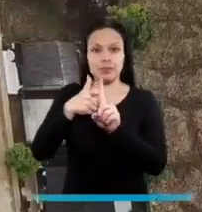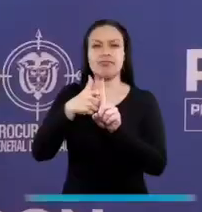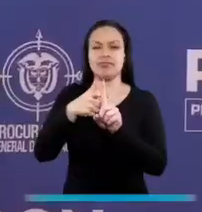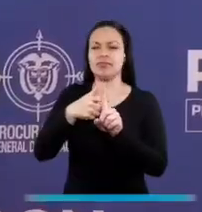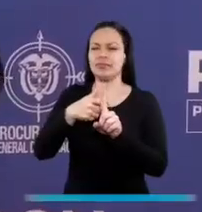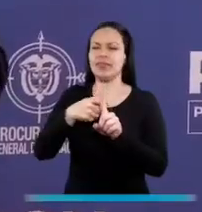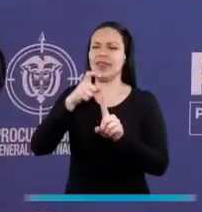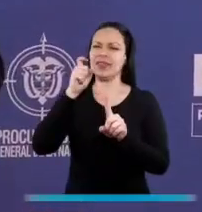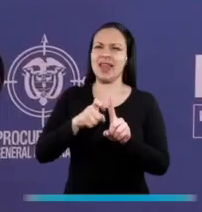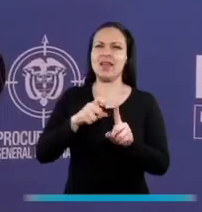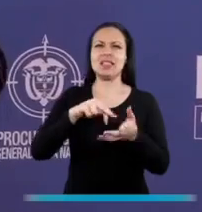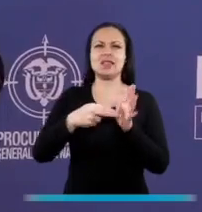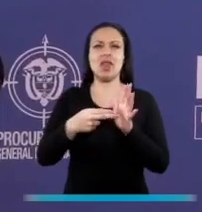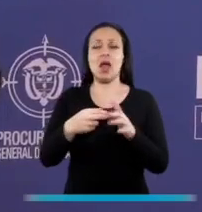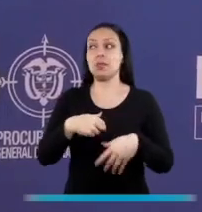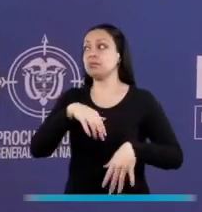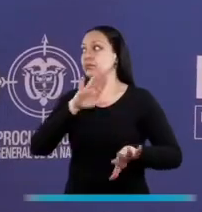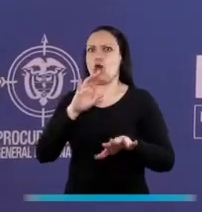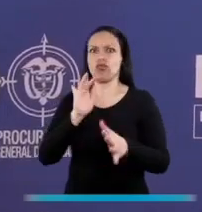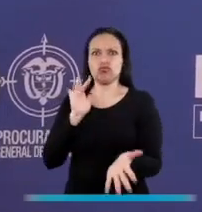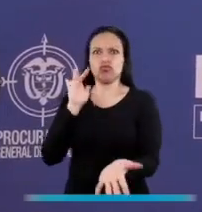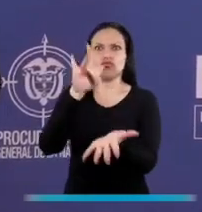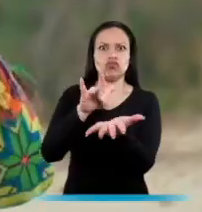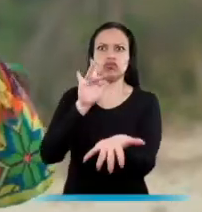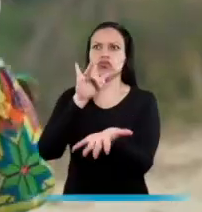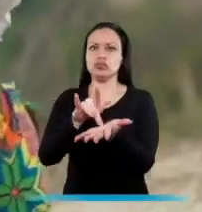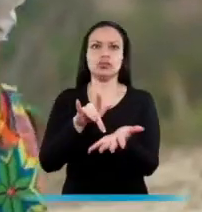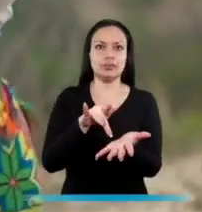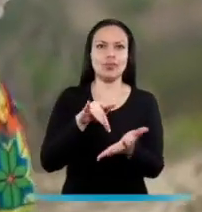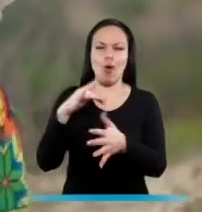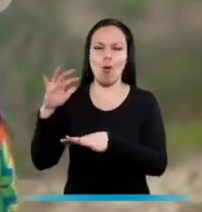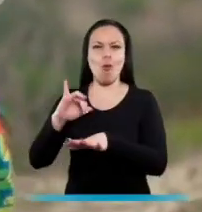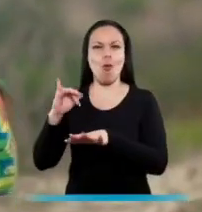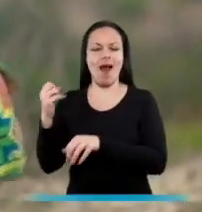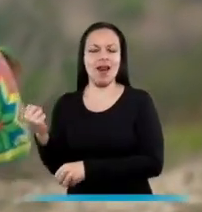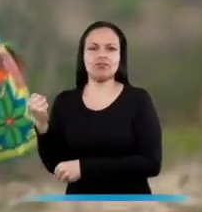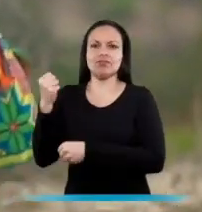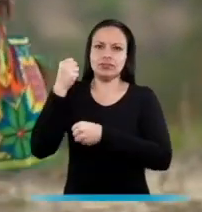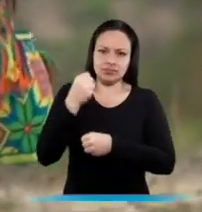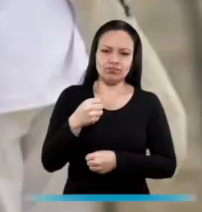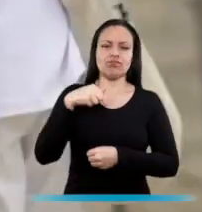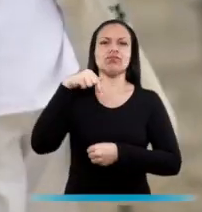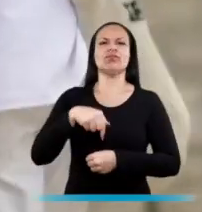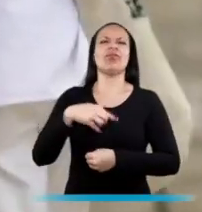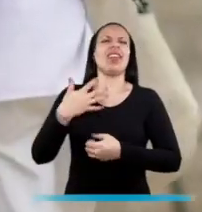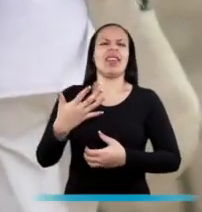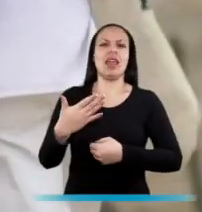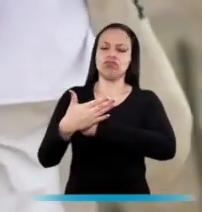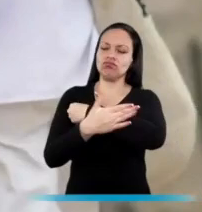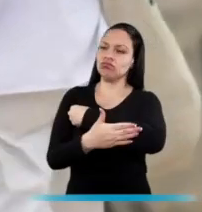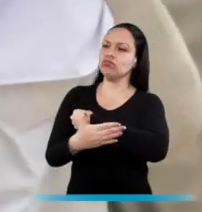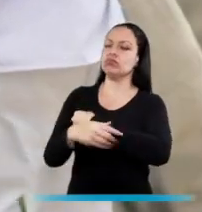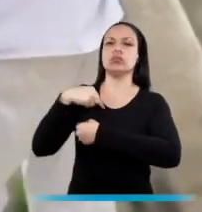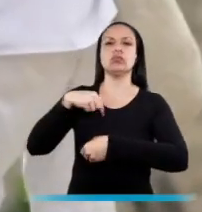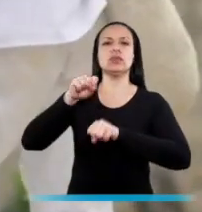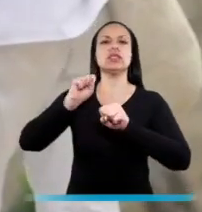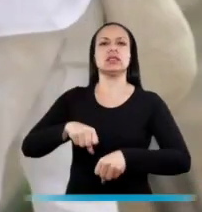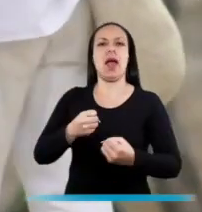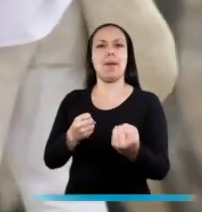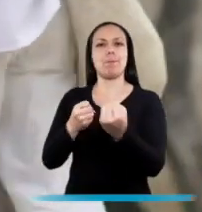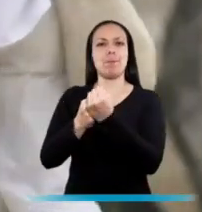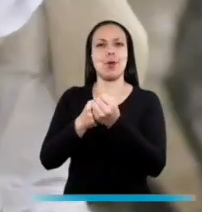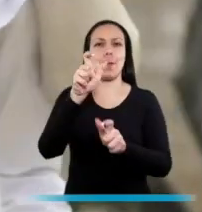Procuraduría es siempre con los pies en los territorios. Y esa ha sido una de las banderas y el escudo de protección que le ha puesto la